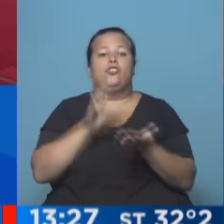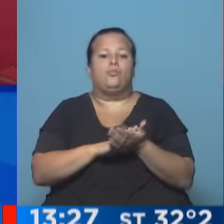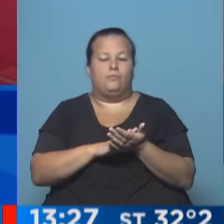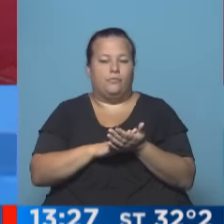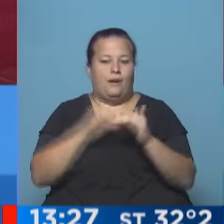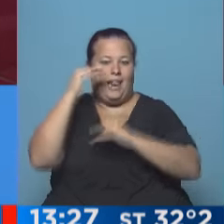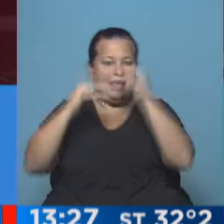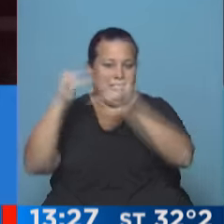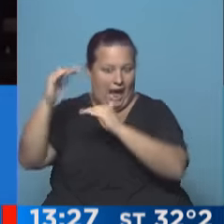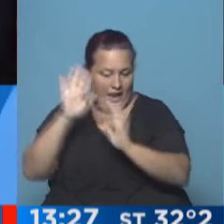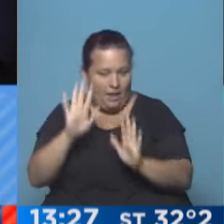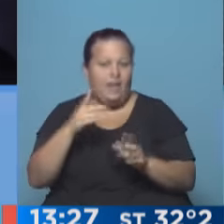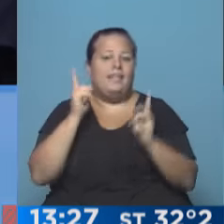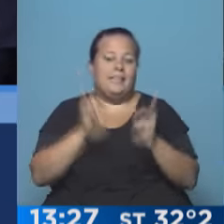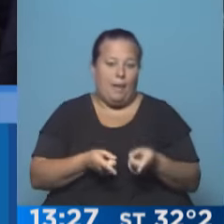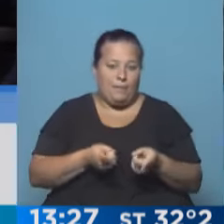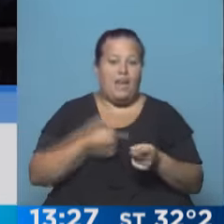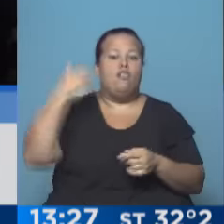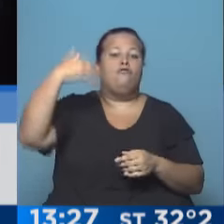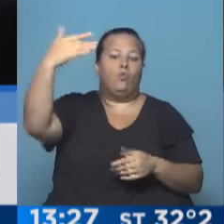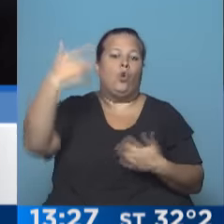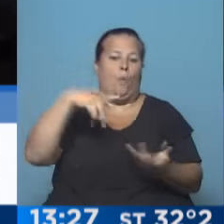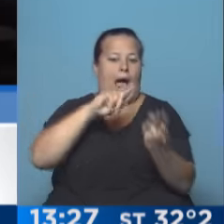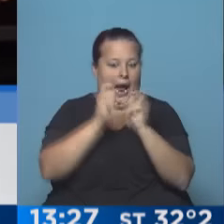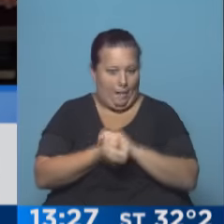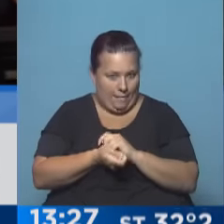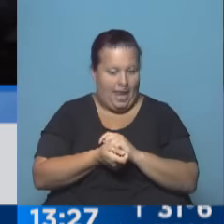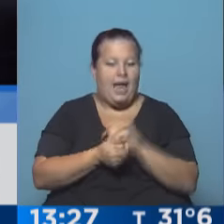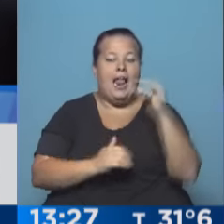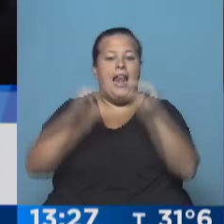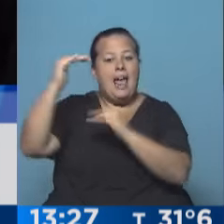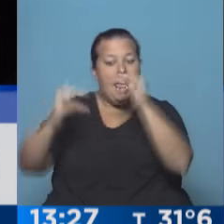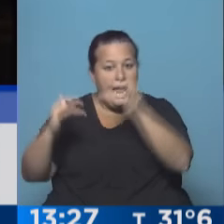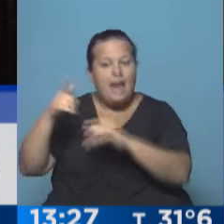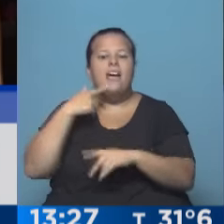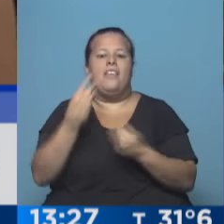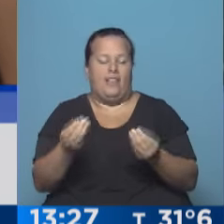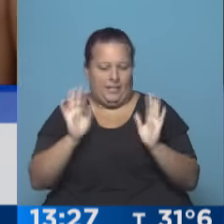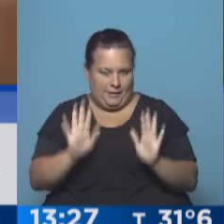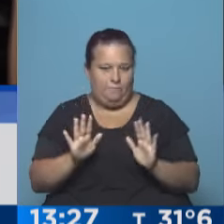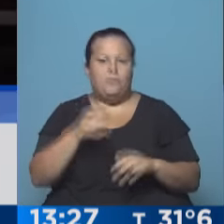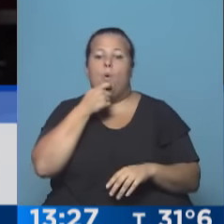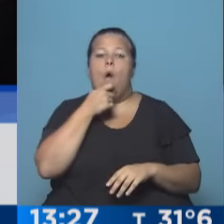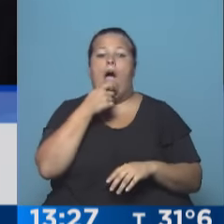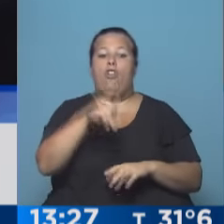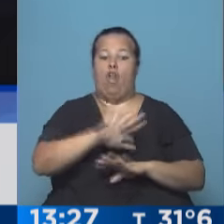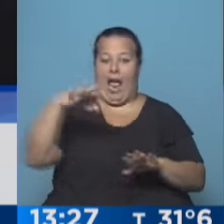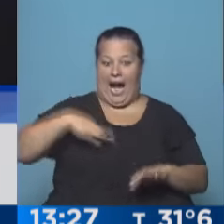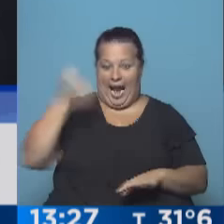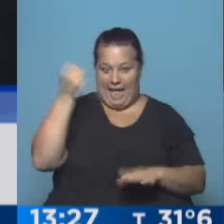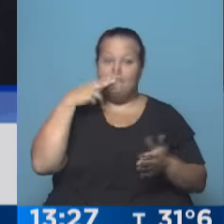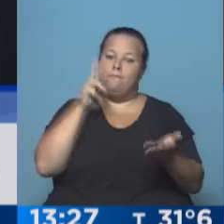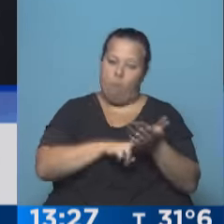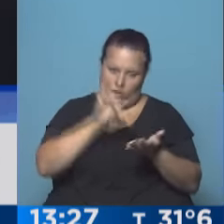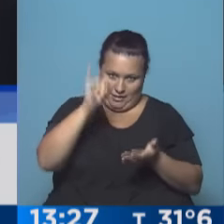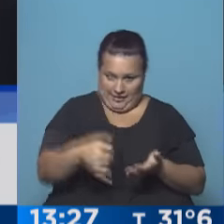escalas. Raúl, que también en un futuro se van a modificar. Las escalas lo que establecen es, una vez que tenés ganancia imponible, es